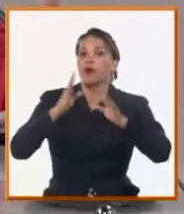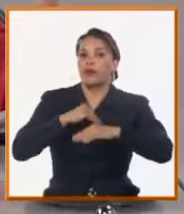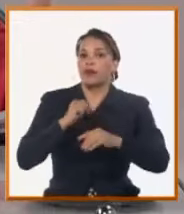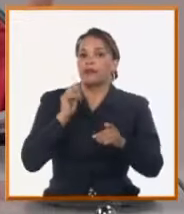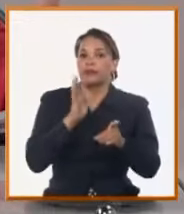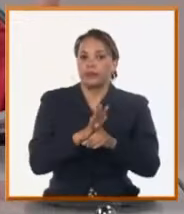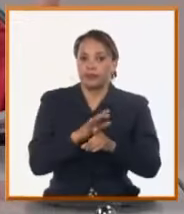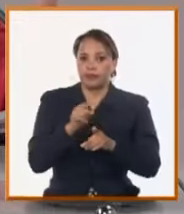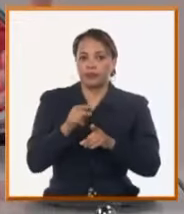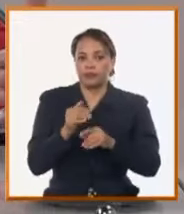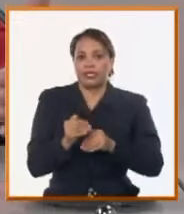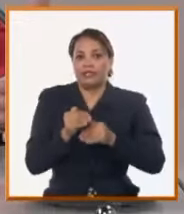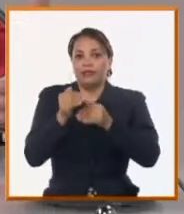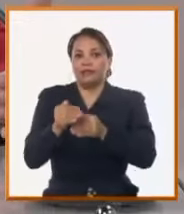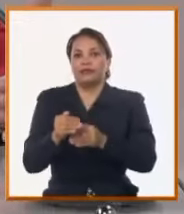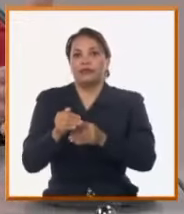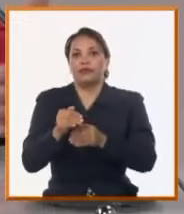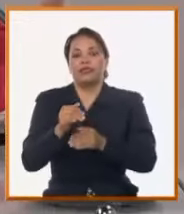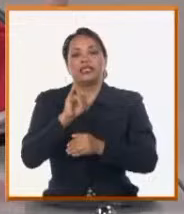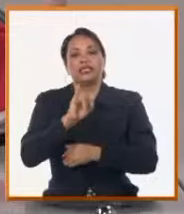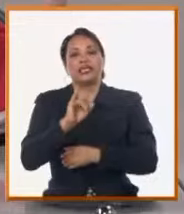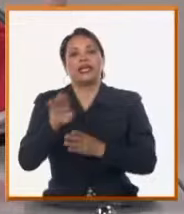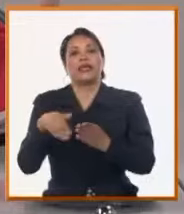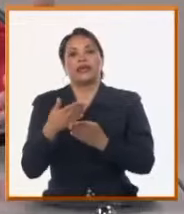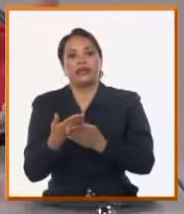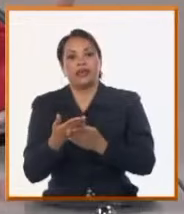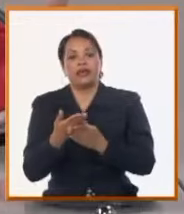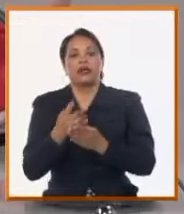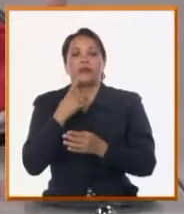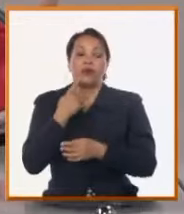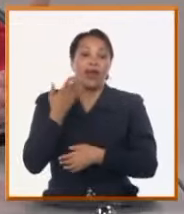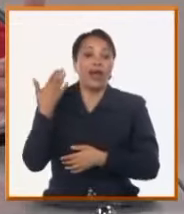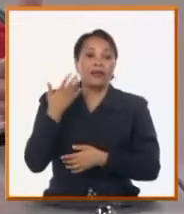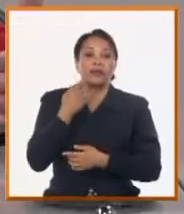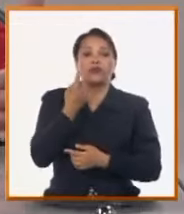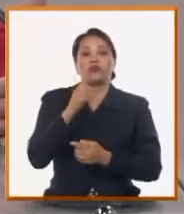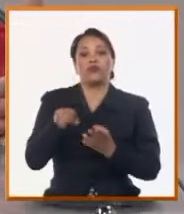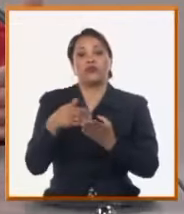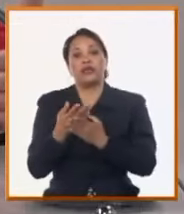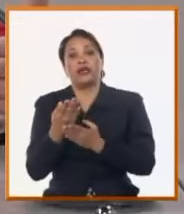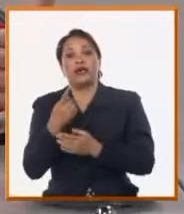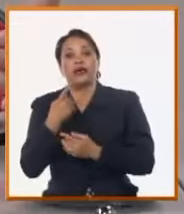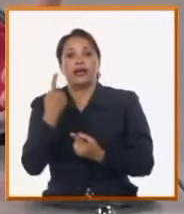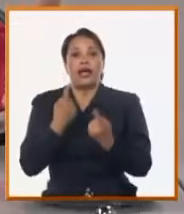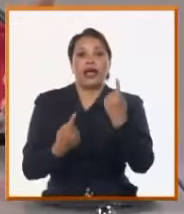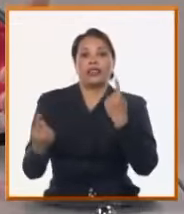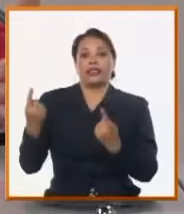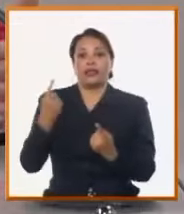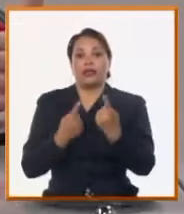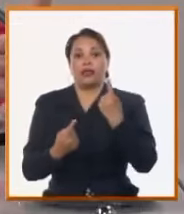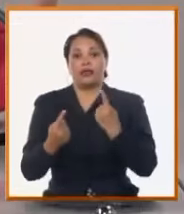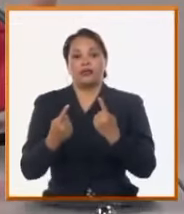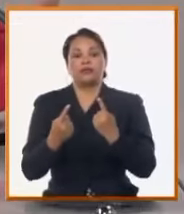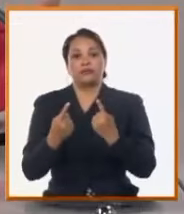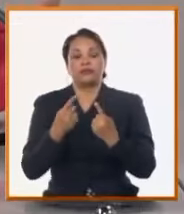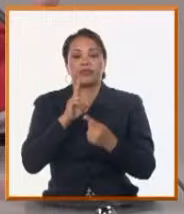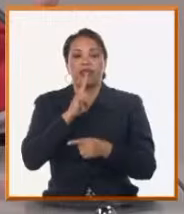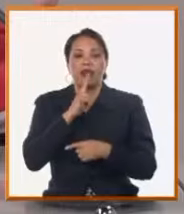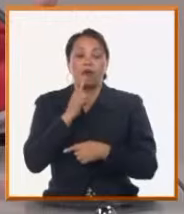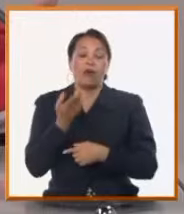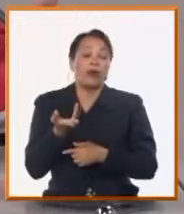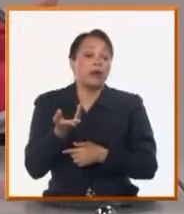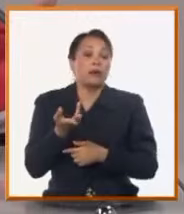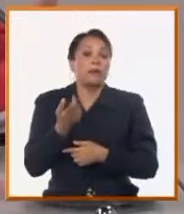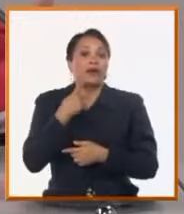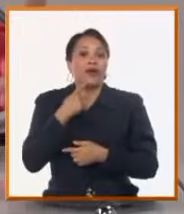que extender el ciclo al tercer día cuando los días eran alternos. Y por supuesto, aunque haya existido comunicación y formación por